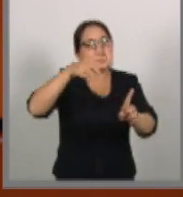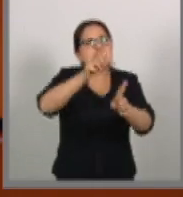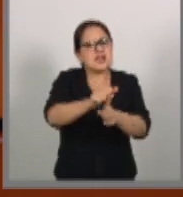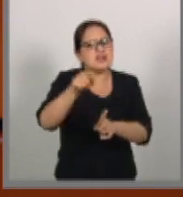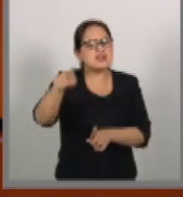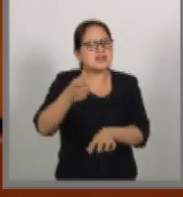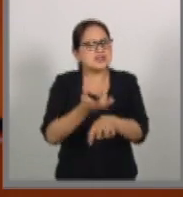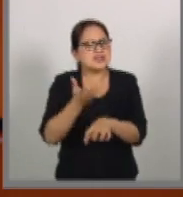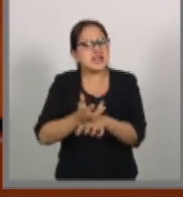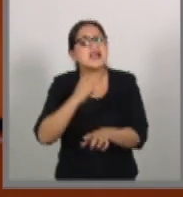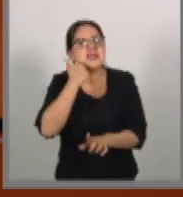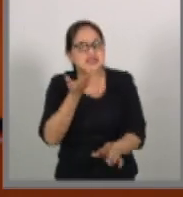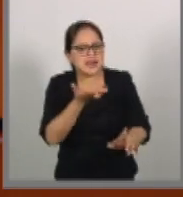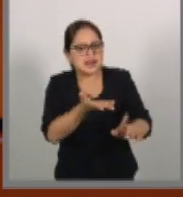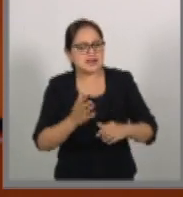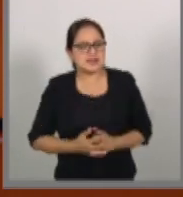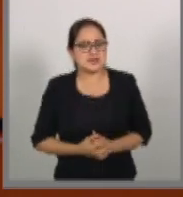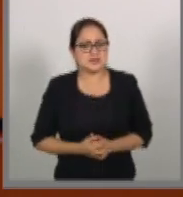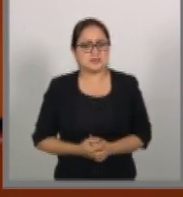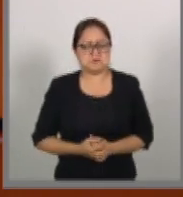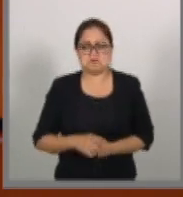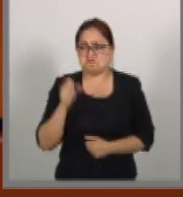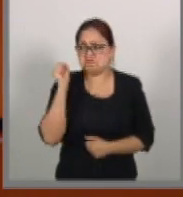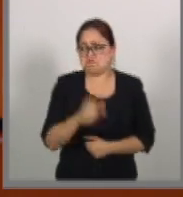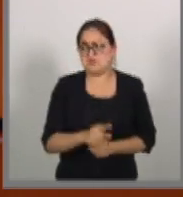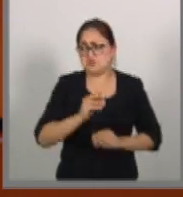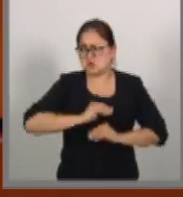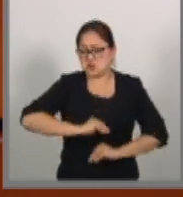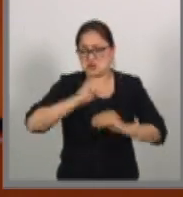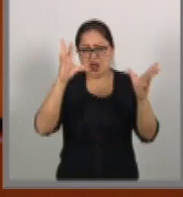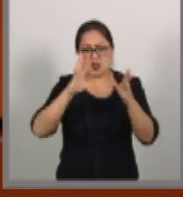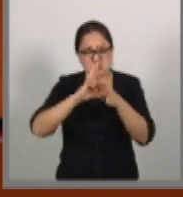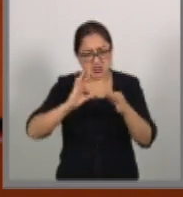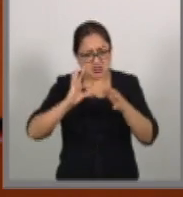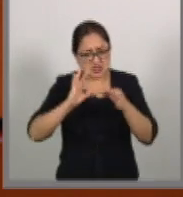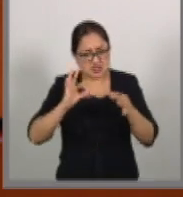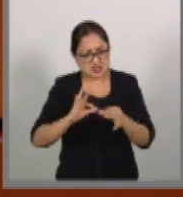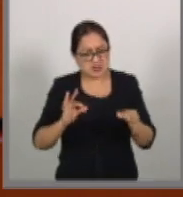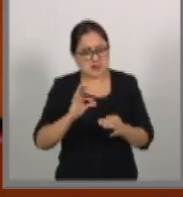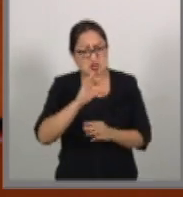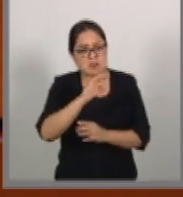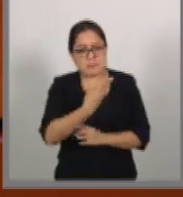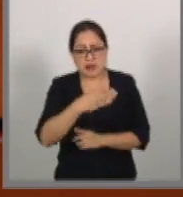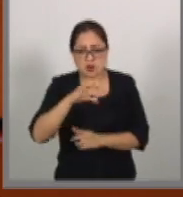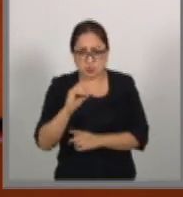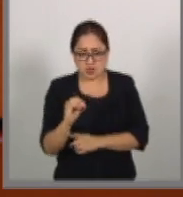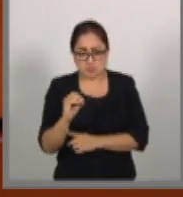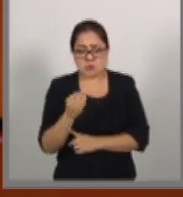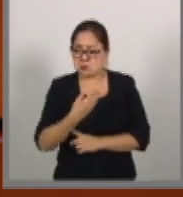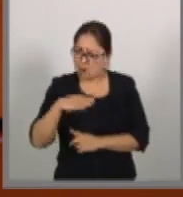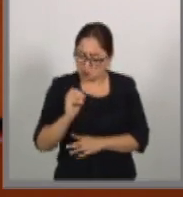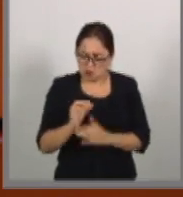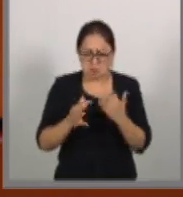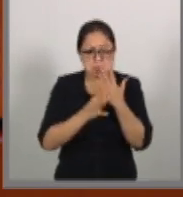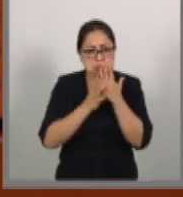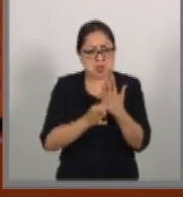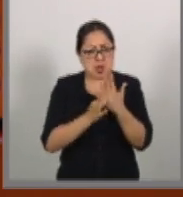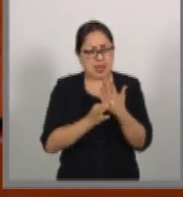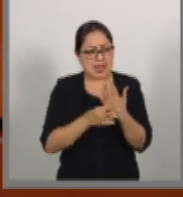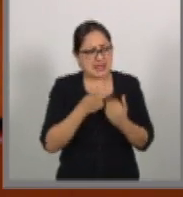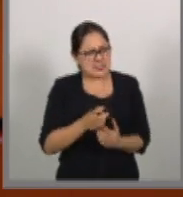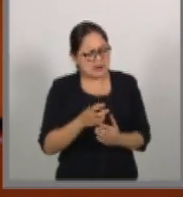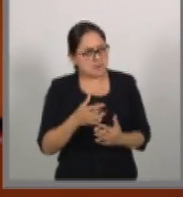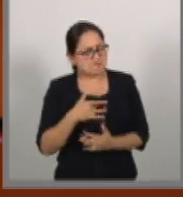Unidos? Lo dijo muy claro Barack Obama, era un acuerdo